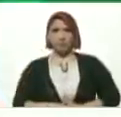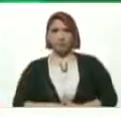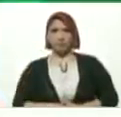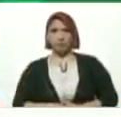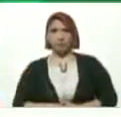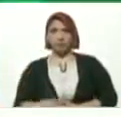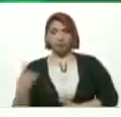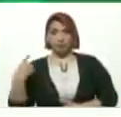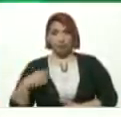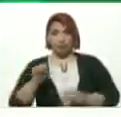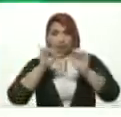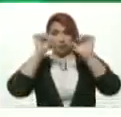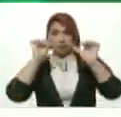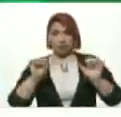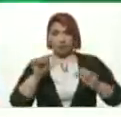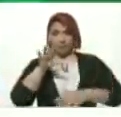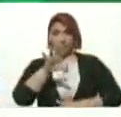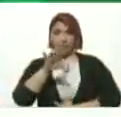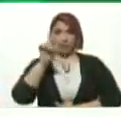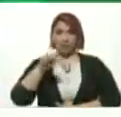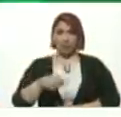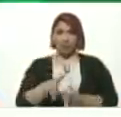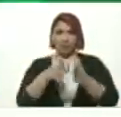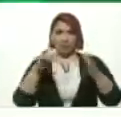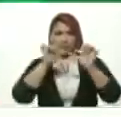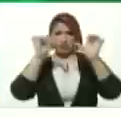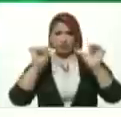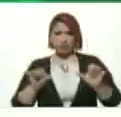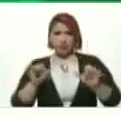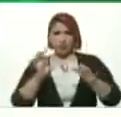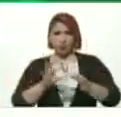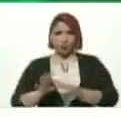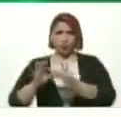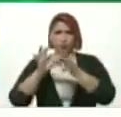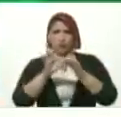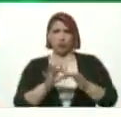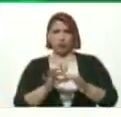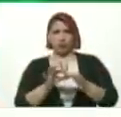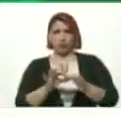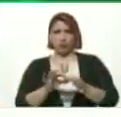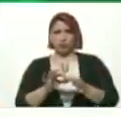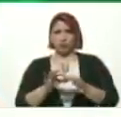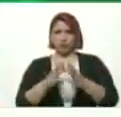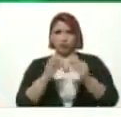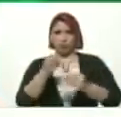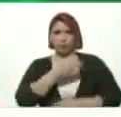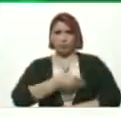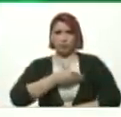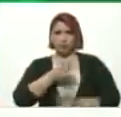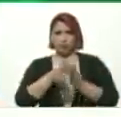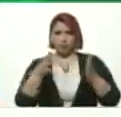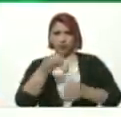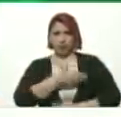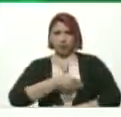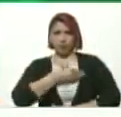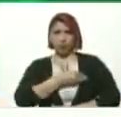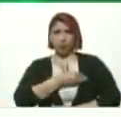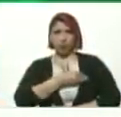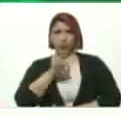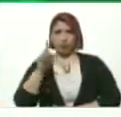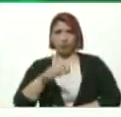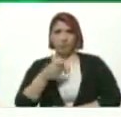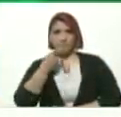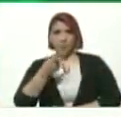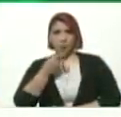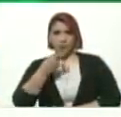Tenemos El sistema Patria Como el gran Sistema Unificador De las misiones Grandes misiones Y de la